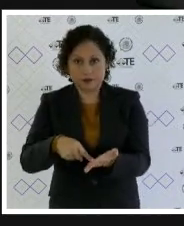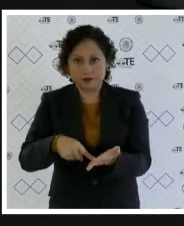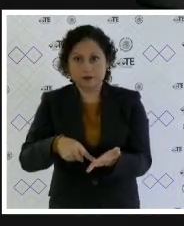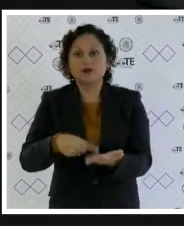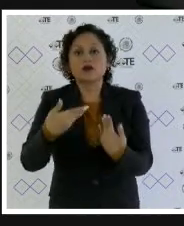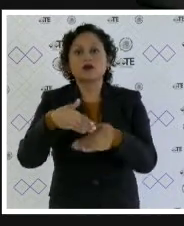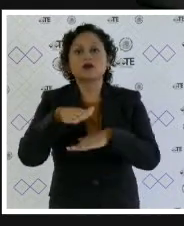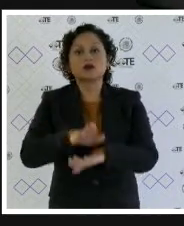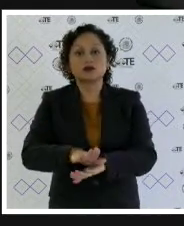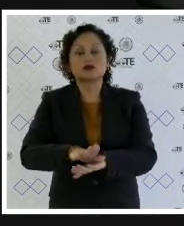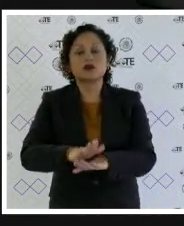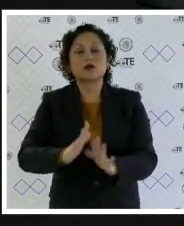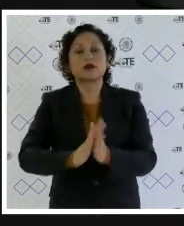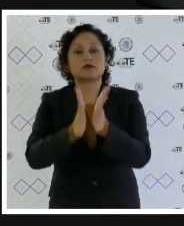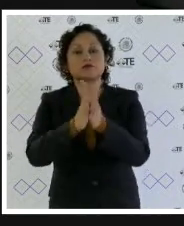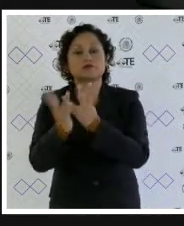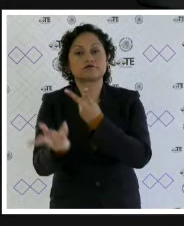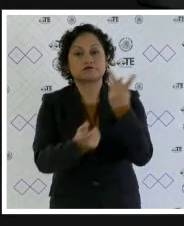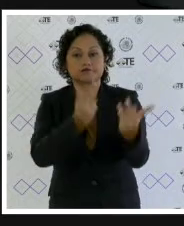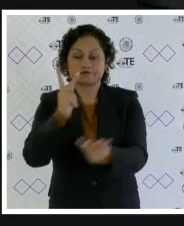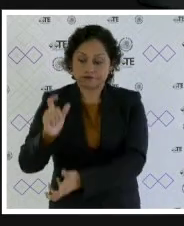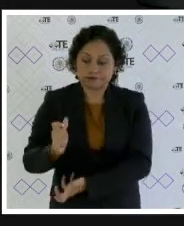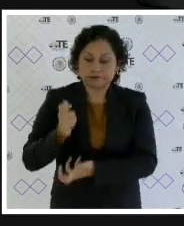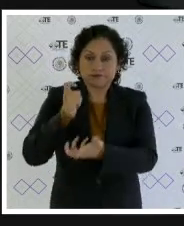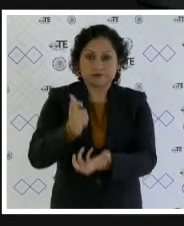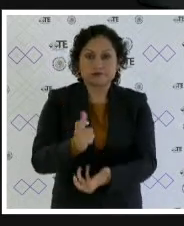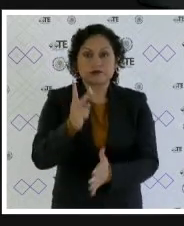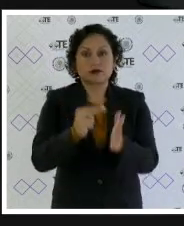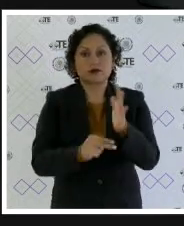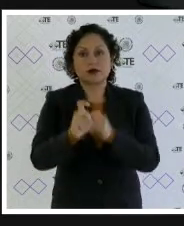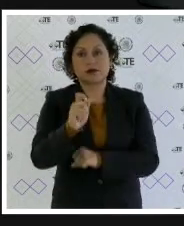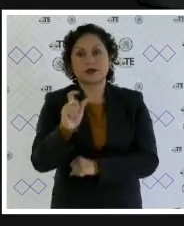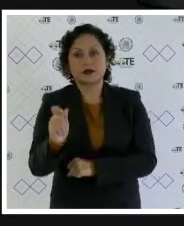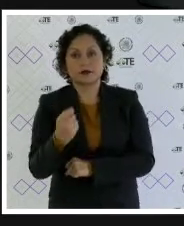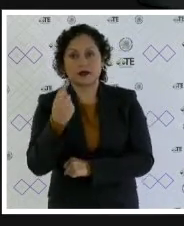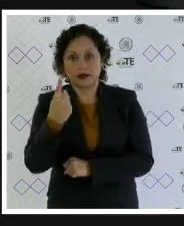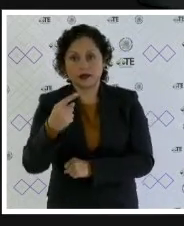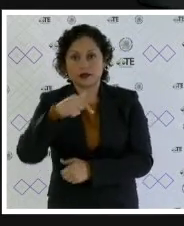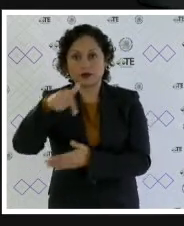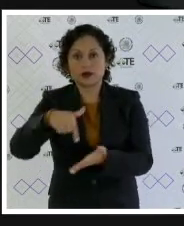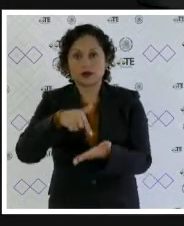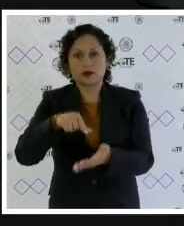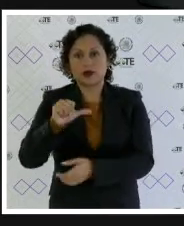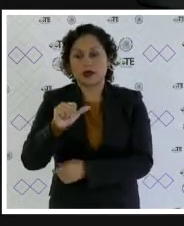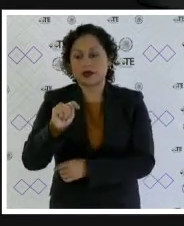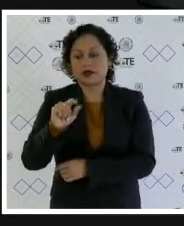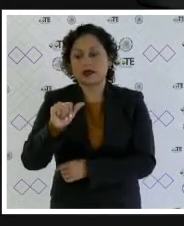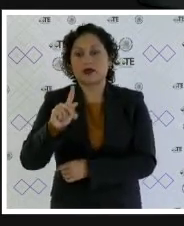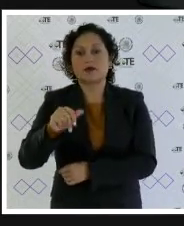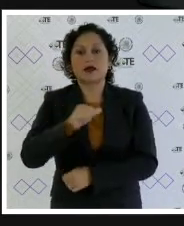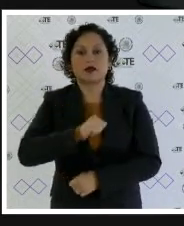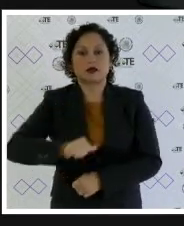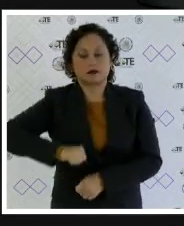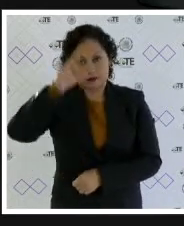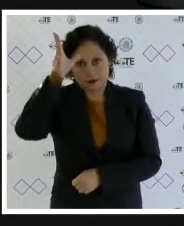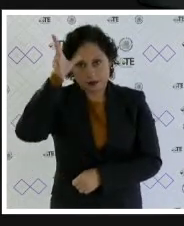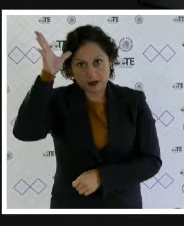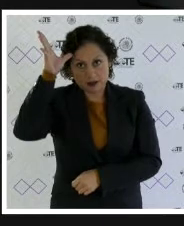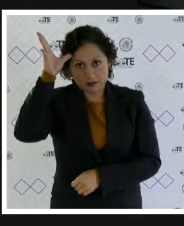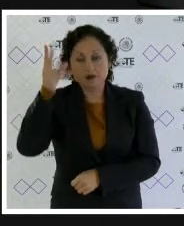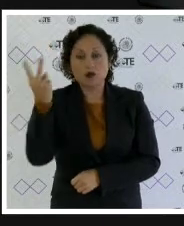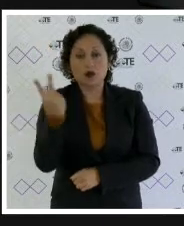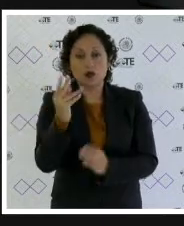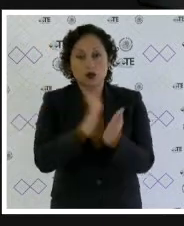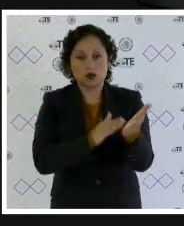consulta de presupuesto participativo 2020 y 2021 de la unidad territorial Atlampa de marcación Cuauhtémoc se revocan las